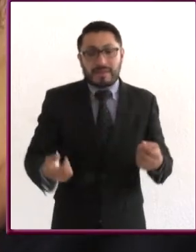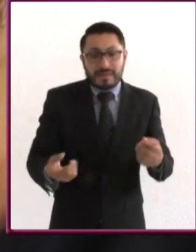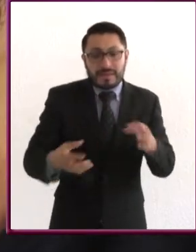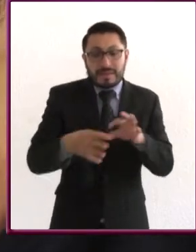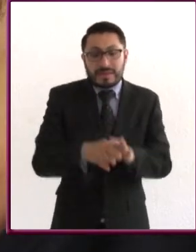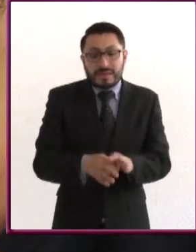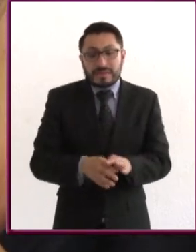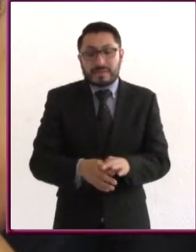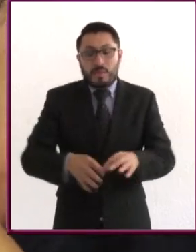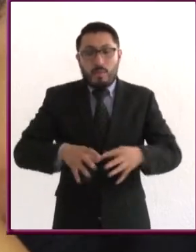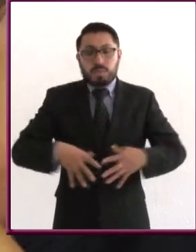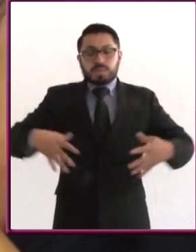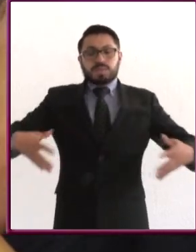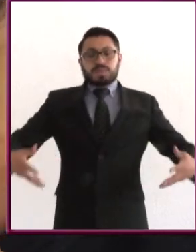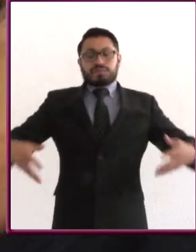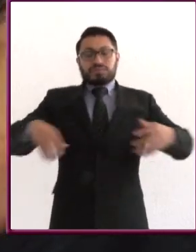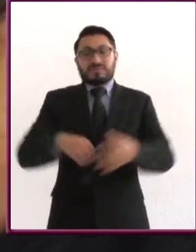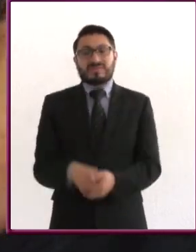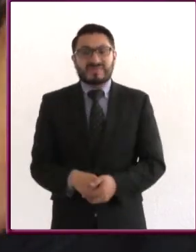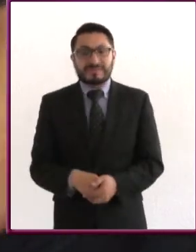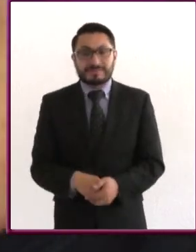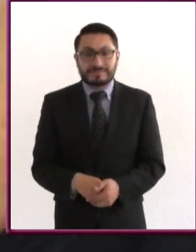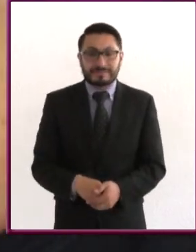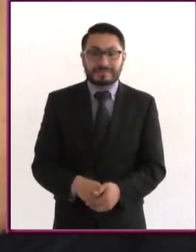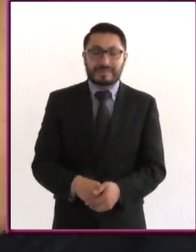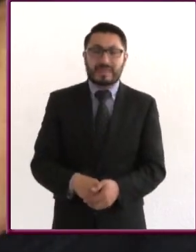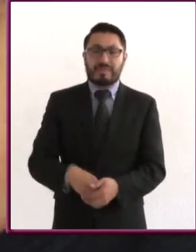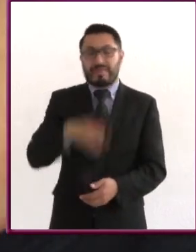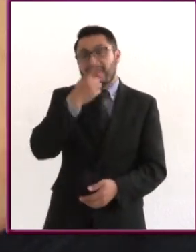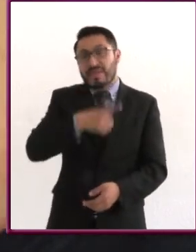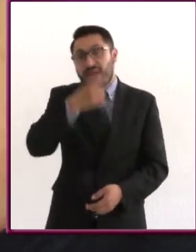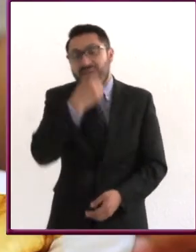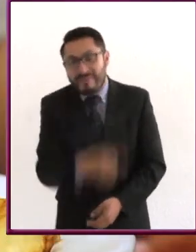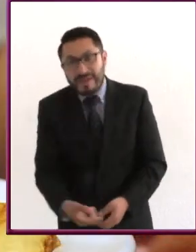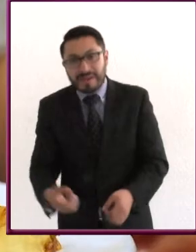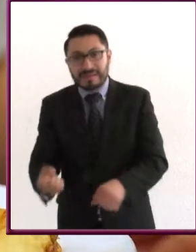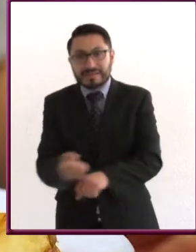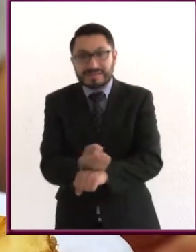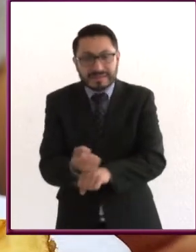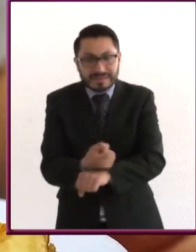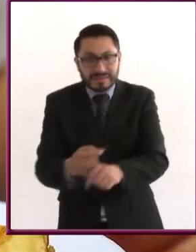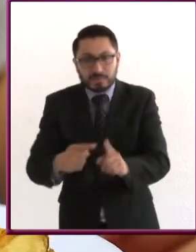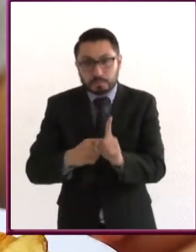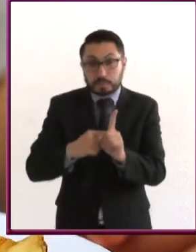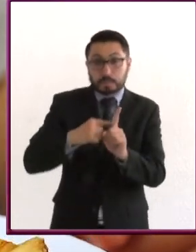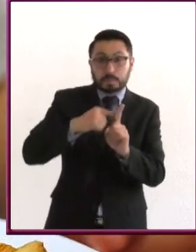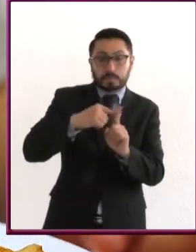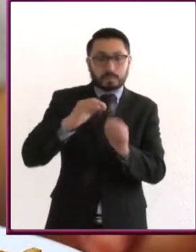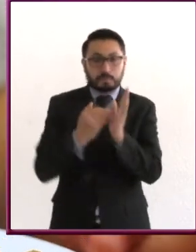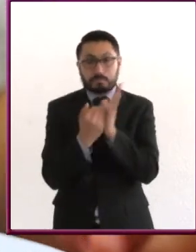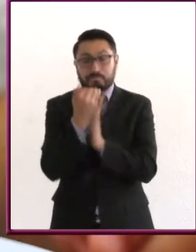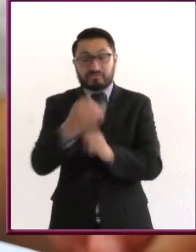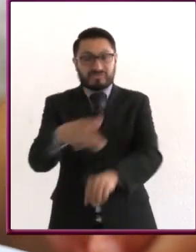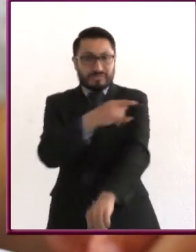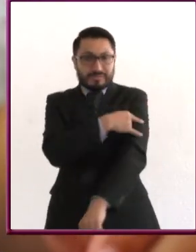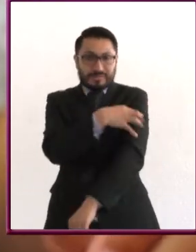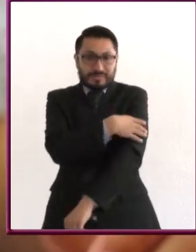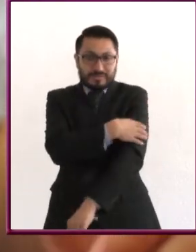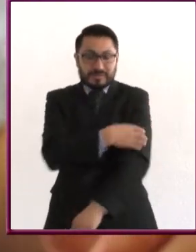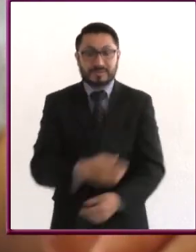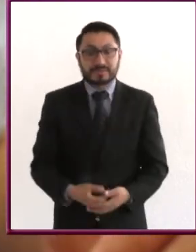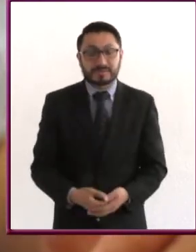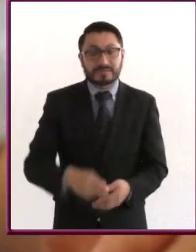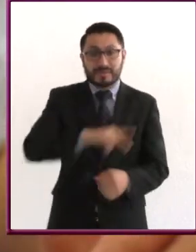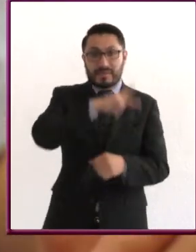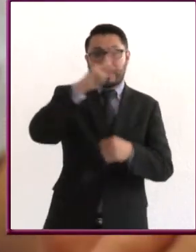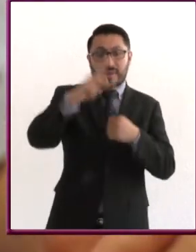la obesidad, la diabetes mellitus y la hipertensión arterial. Nuestro país ocupa el primer lugar en obesidad en